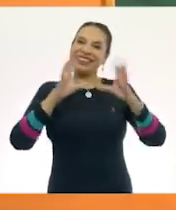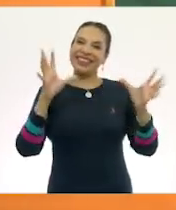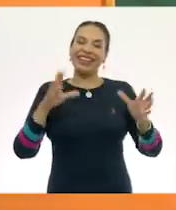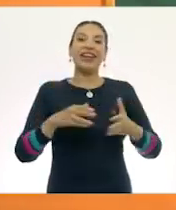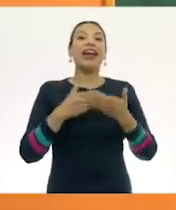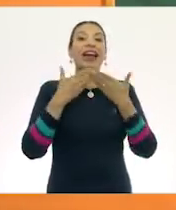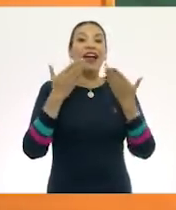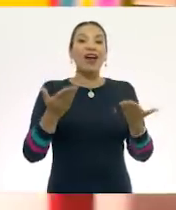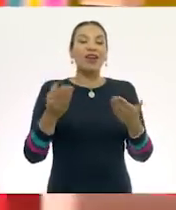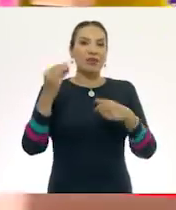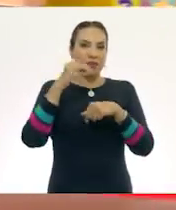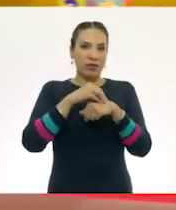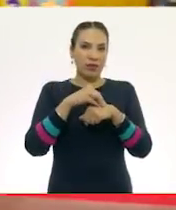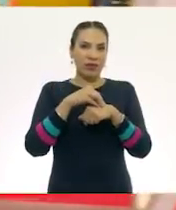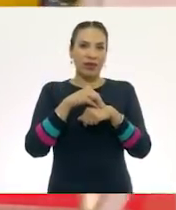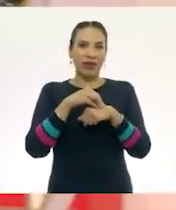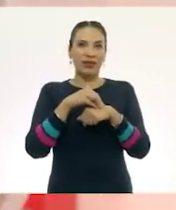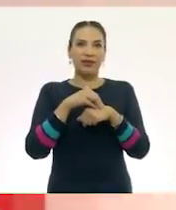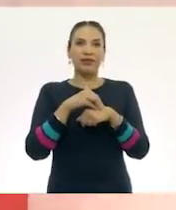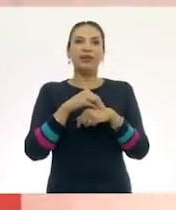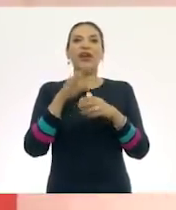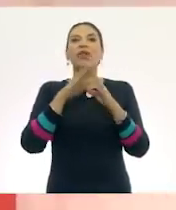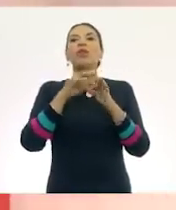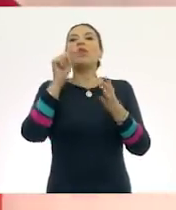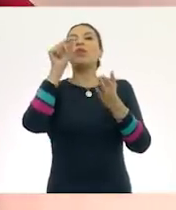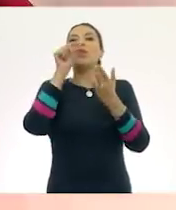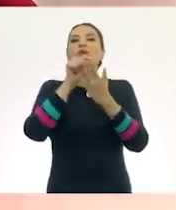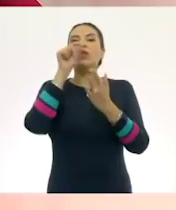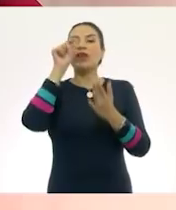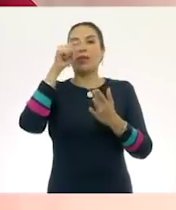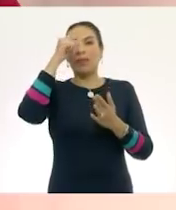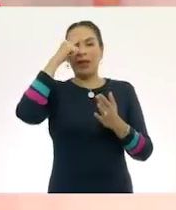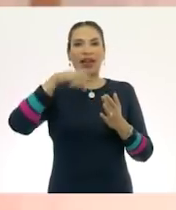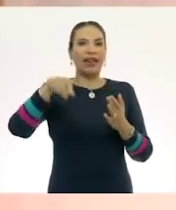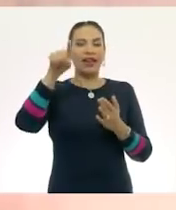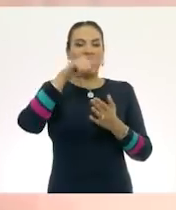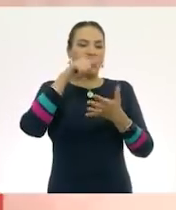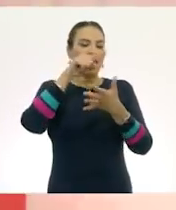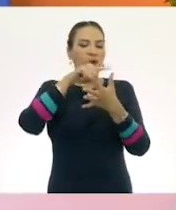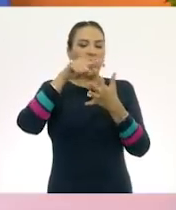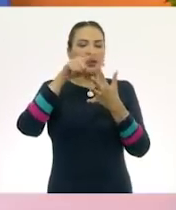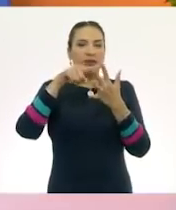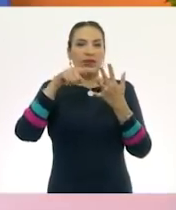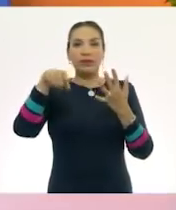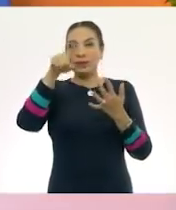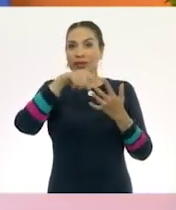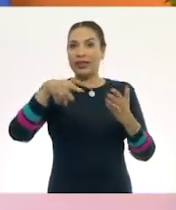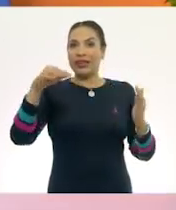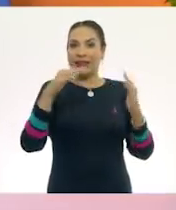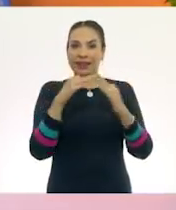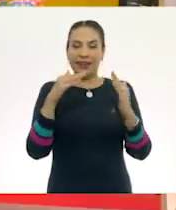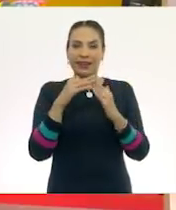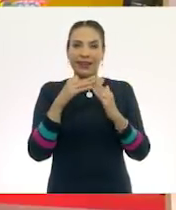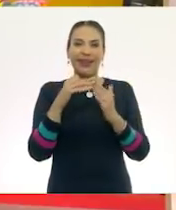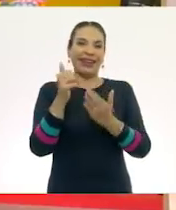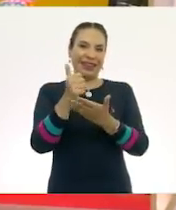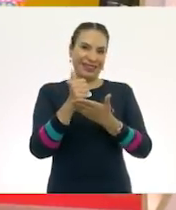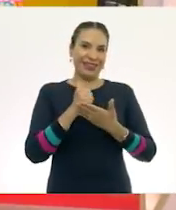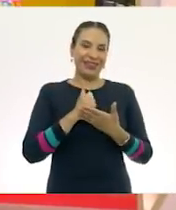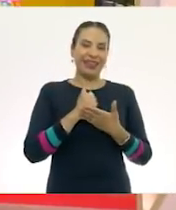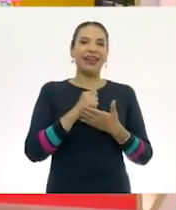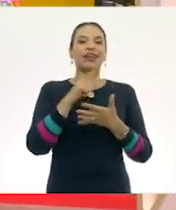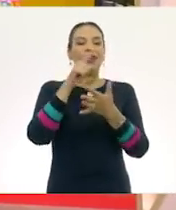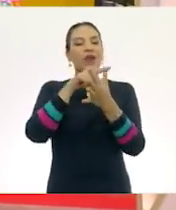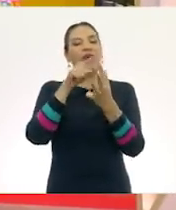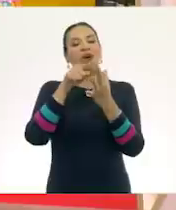entonces vamos a poner a lo mejor un puntito para que vayamos contando. Ustedes en casa nos van a ayudar a